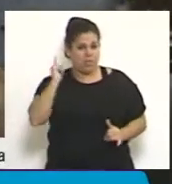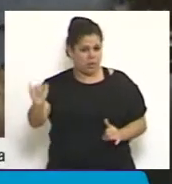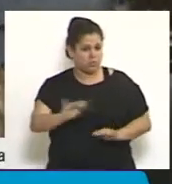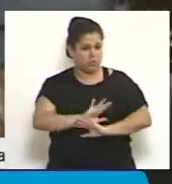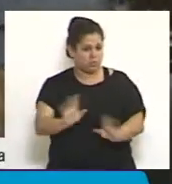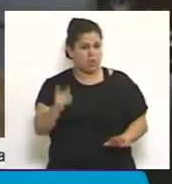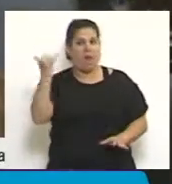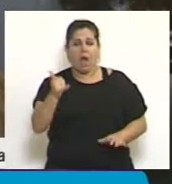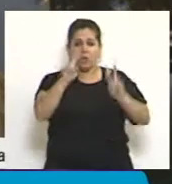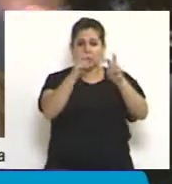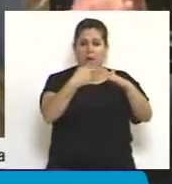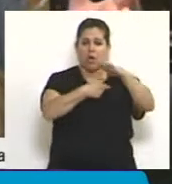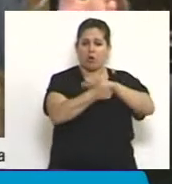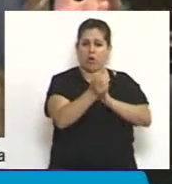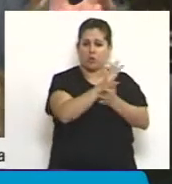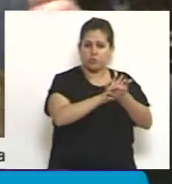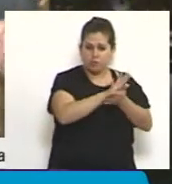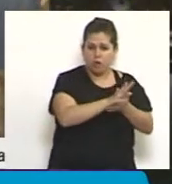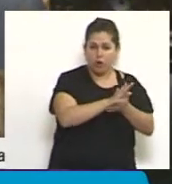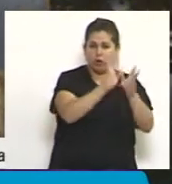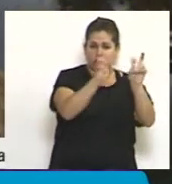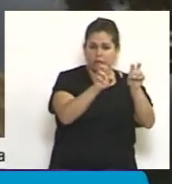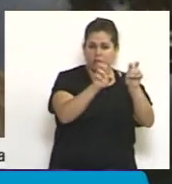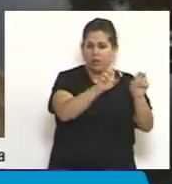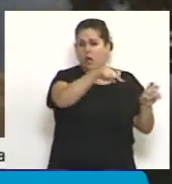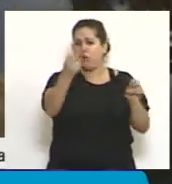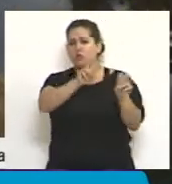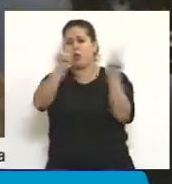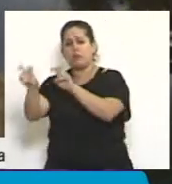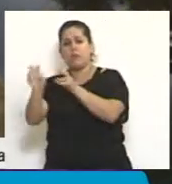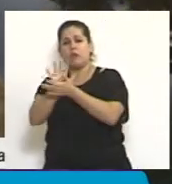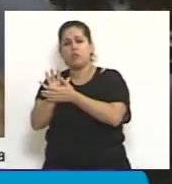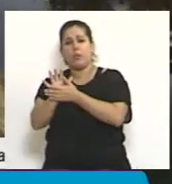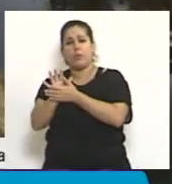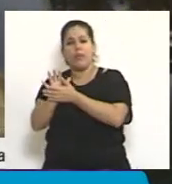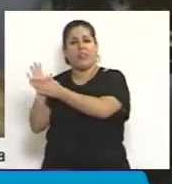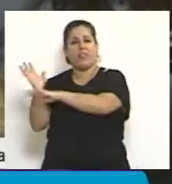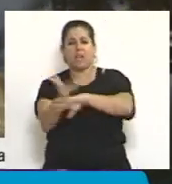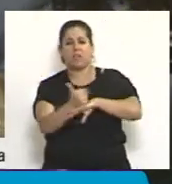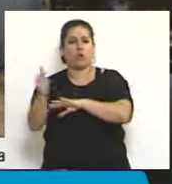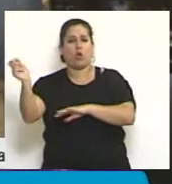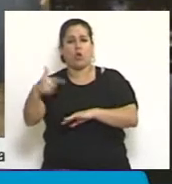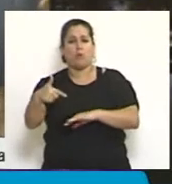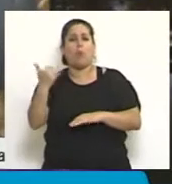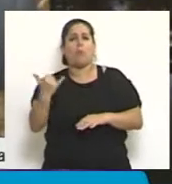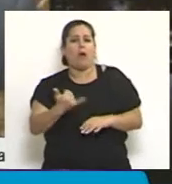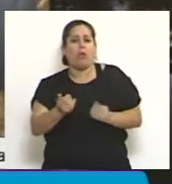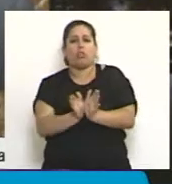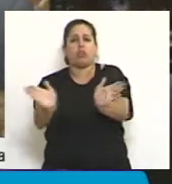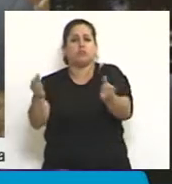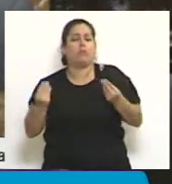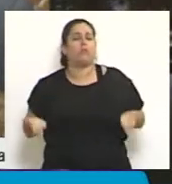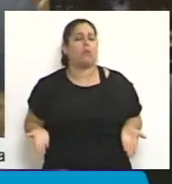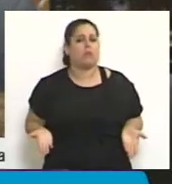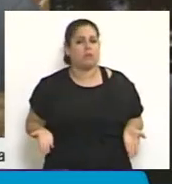corrupción, por un lado, temas que tienen que ver con los delitos comunes. ¿Por qué dos? ¿Por qué